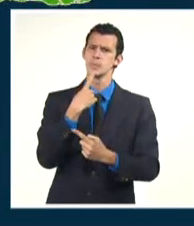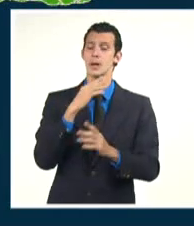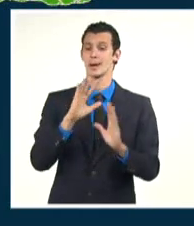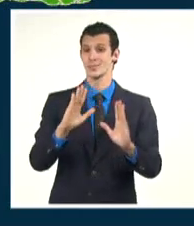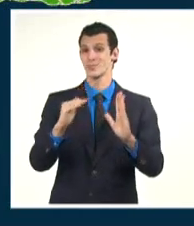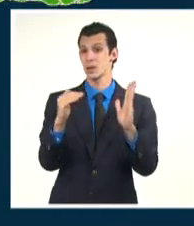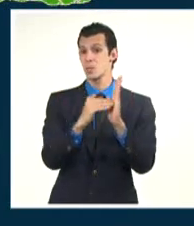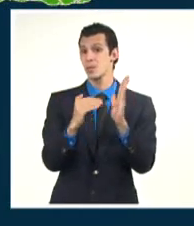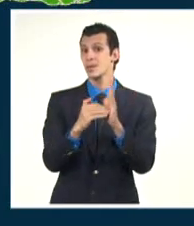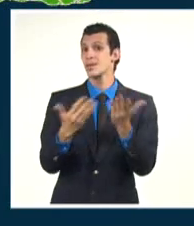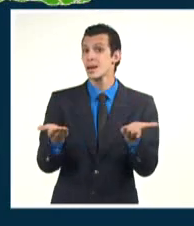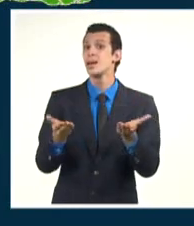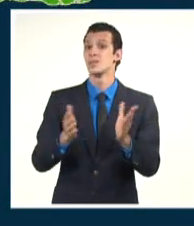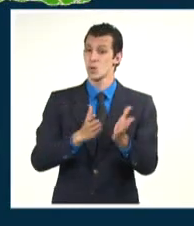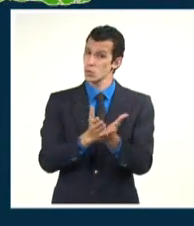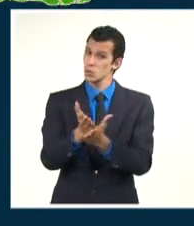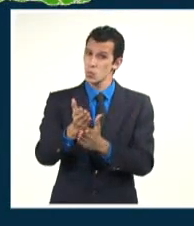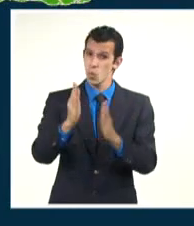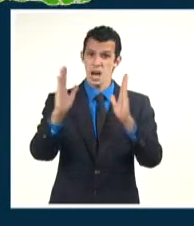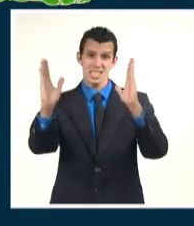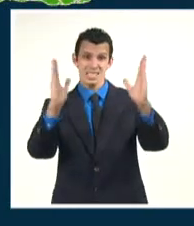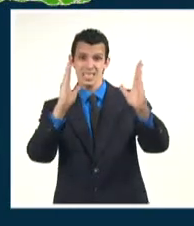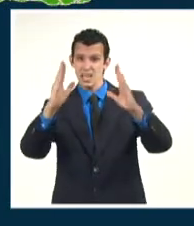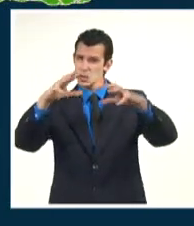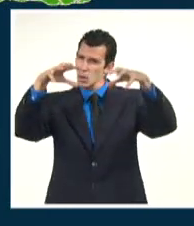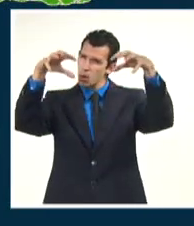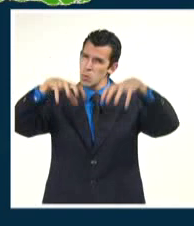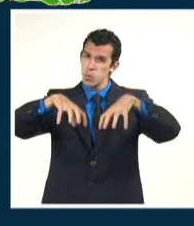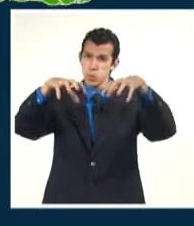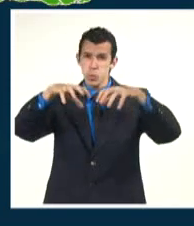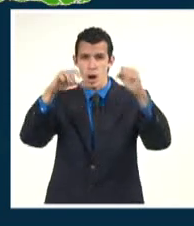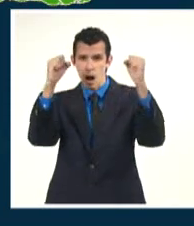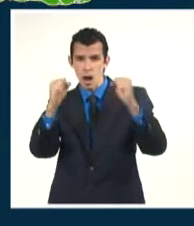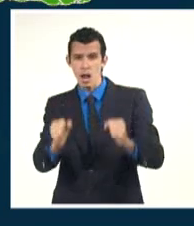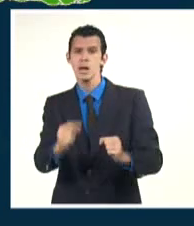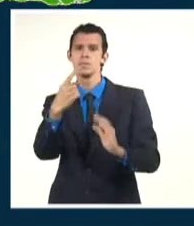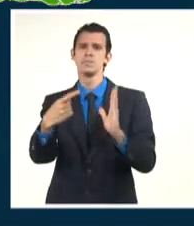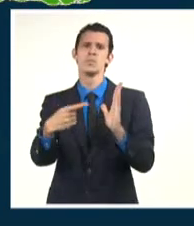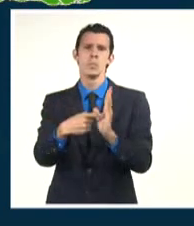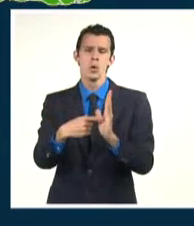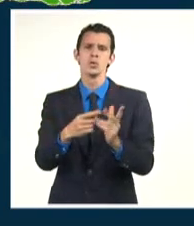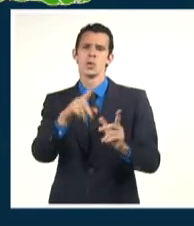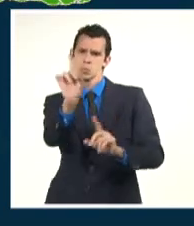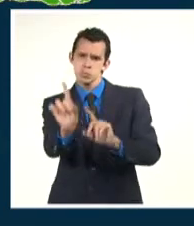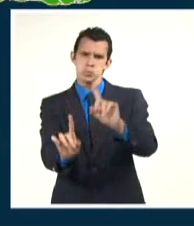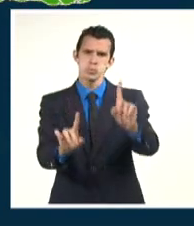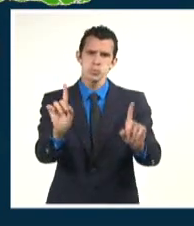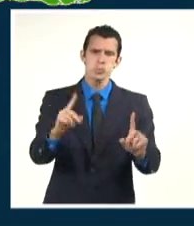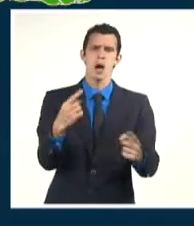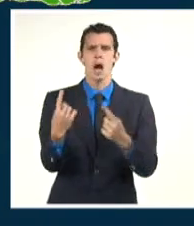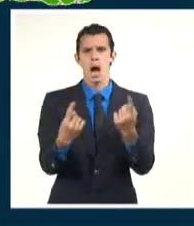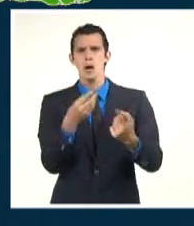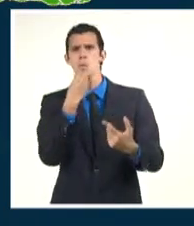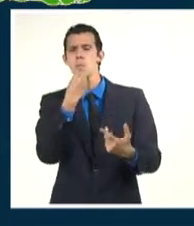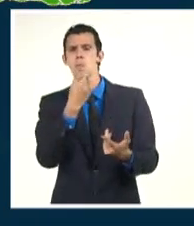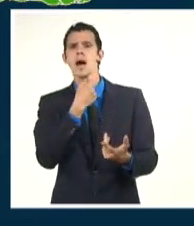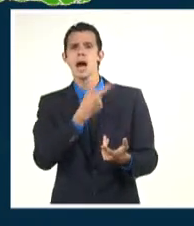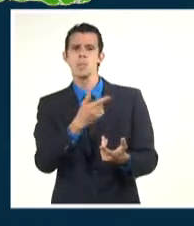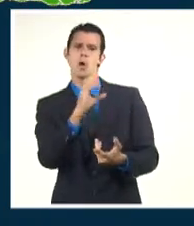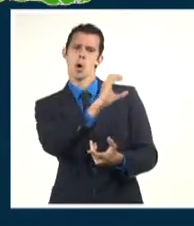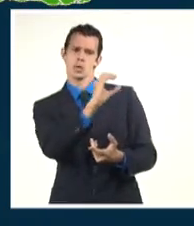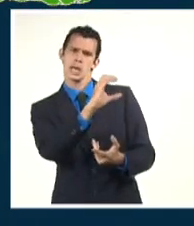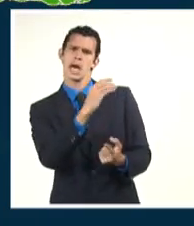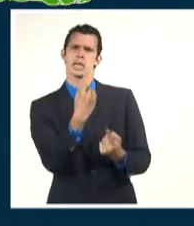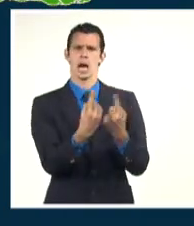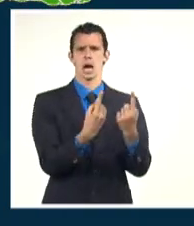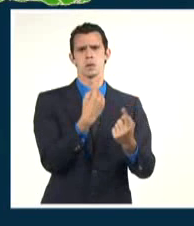los nublados con chubascos, lluvias y tormentas eléctricas en la región central. Algún chubasco, alguna lluvia para el occidente del